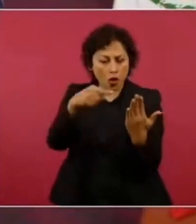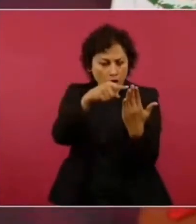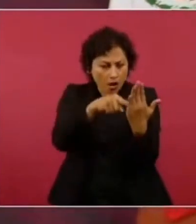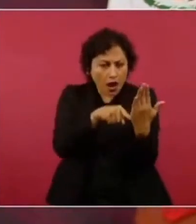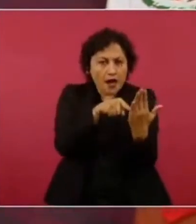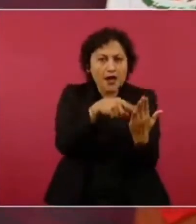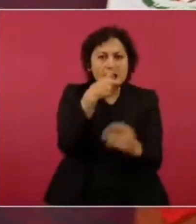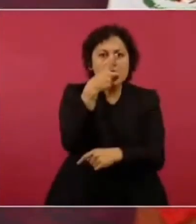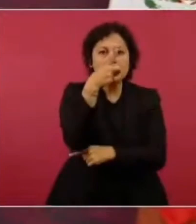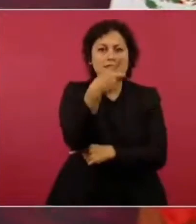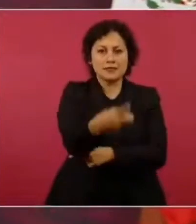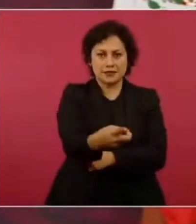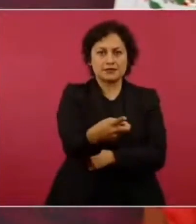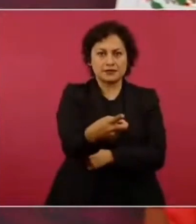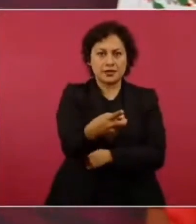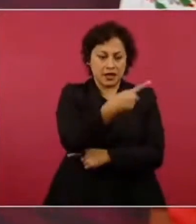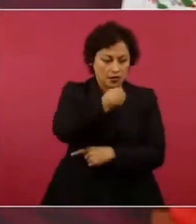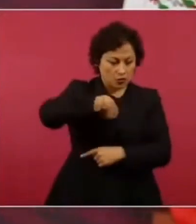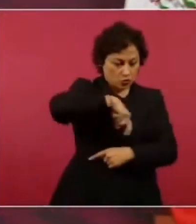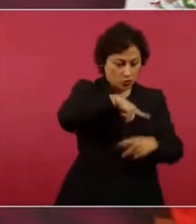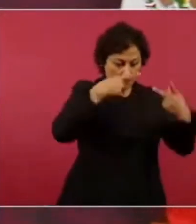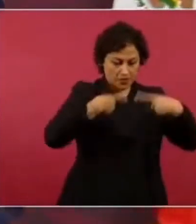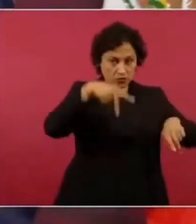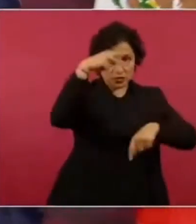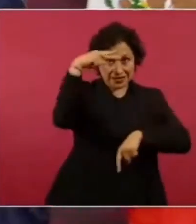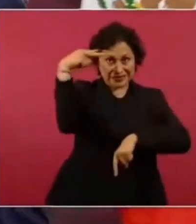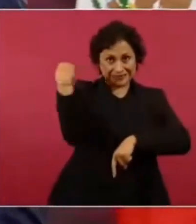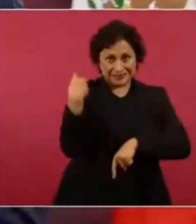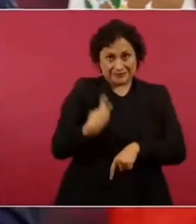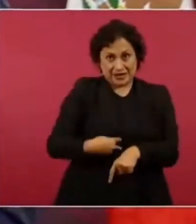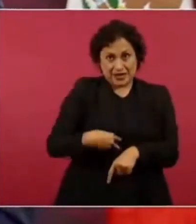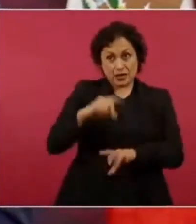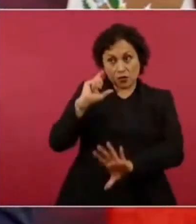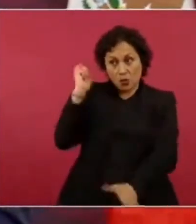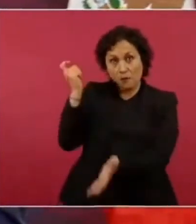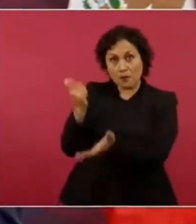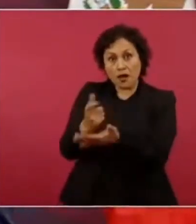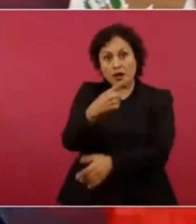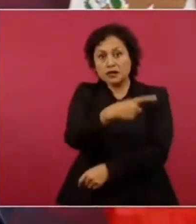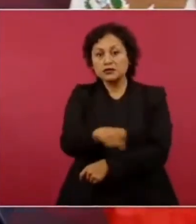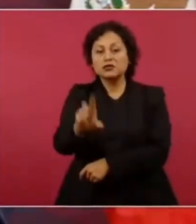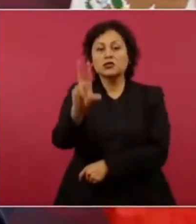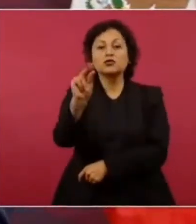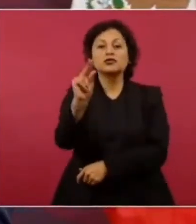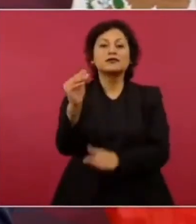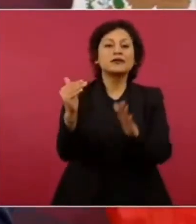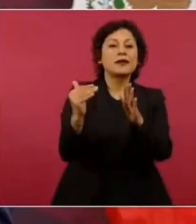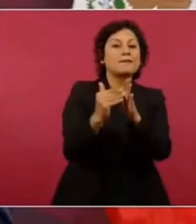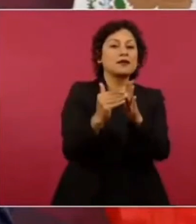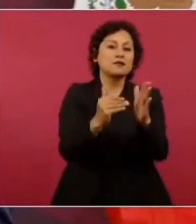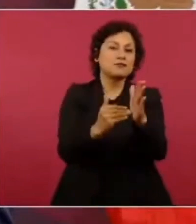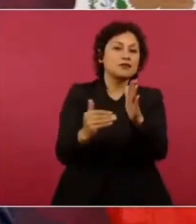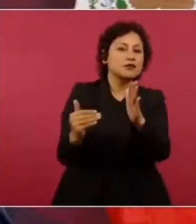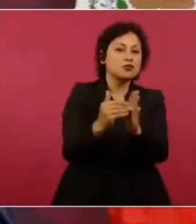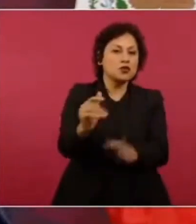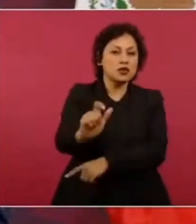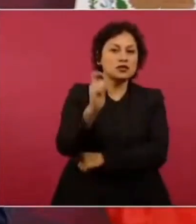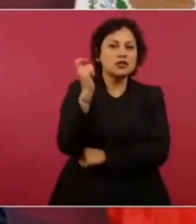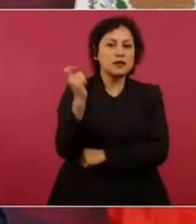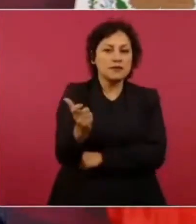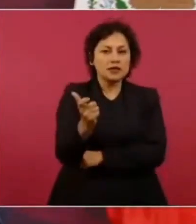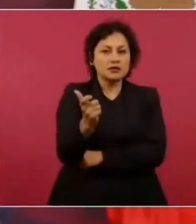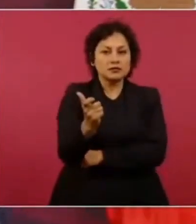el rescate nos iba a costar 180 mil millones de pesos y terminó costándonos